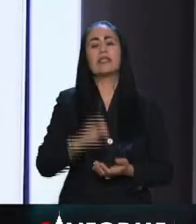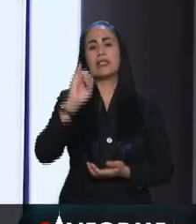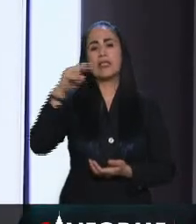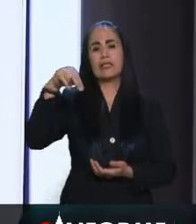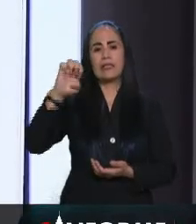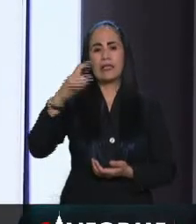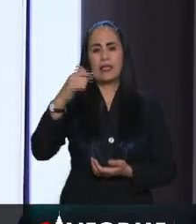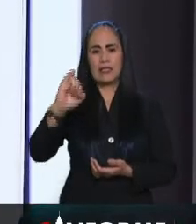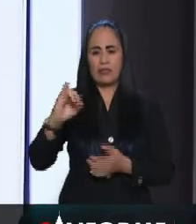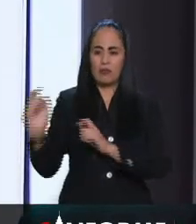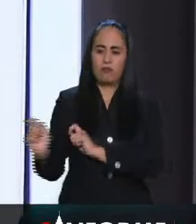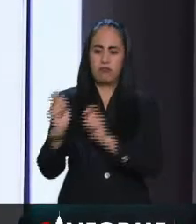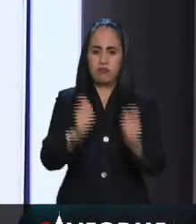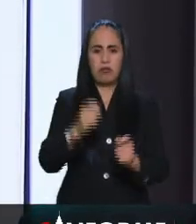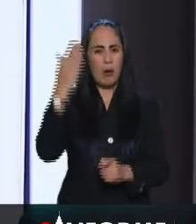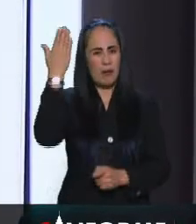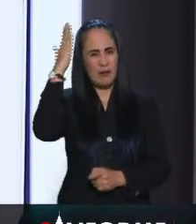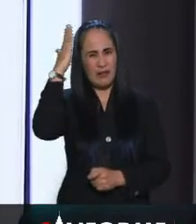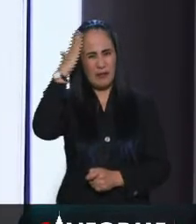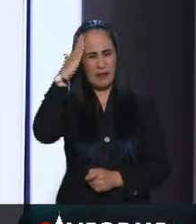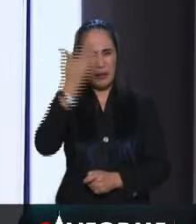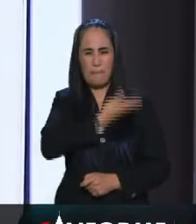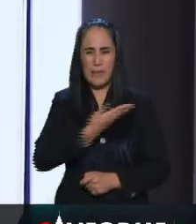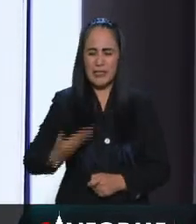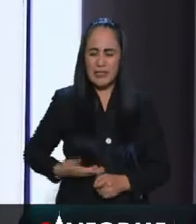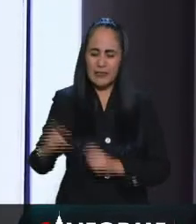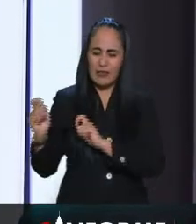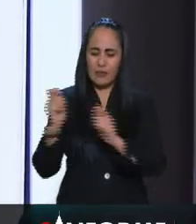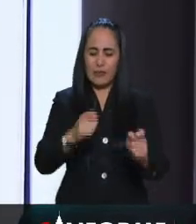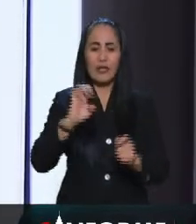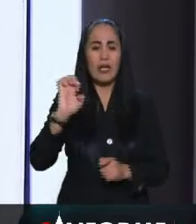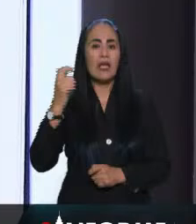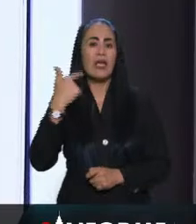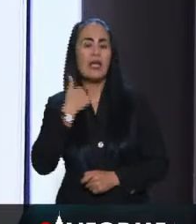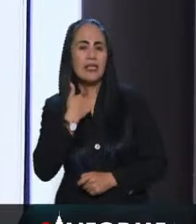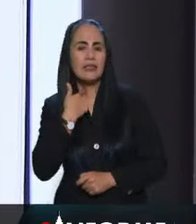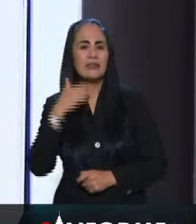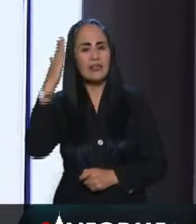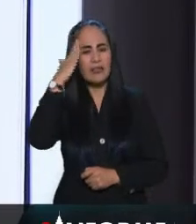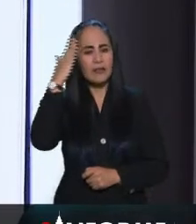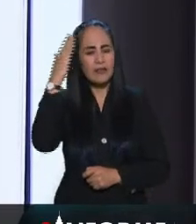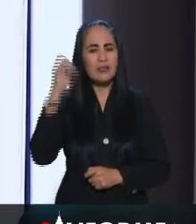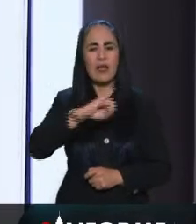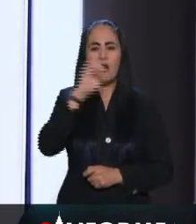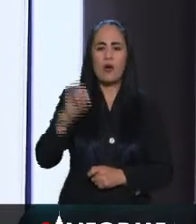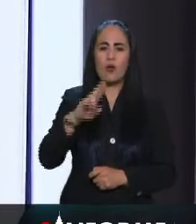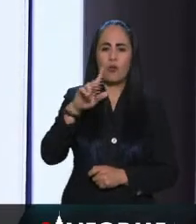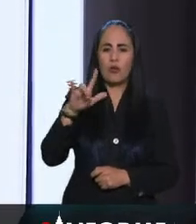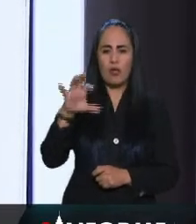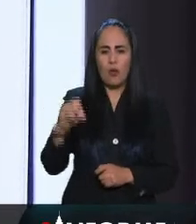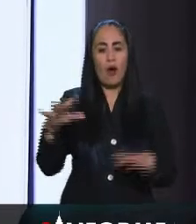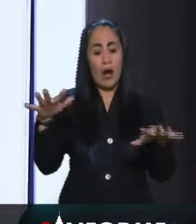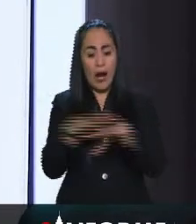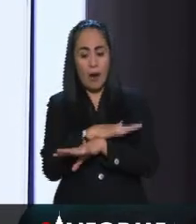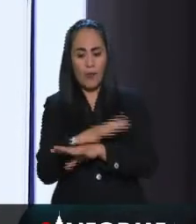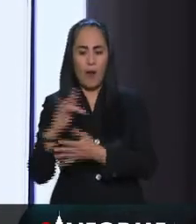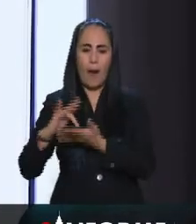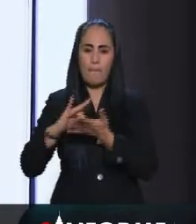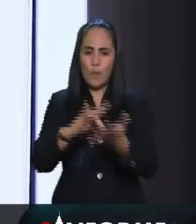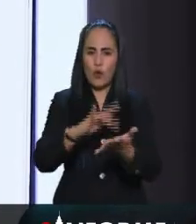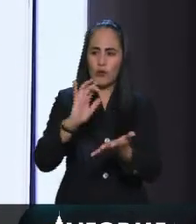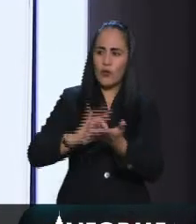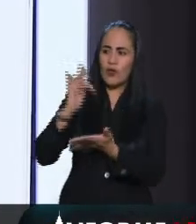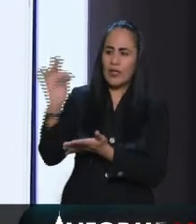Geografía y al llegar a la institución agradeció al extitular Julio Santaella por su apoyo en la transición y por supuesto le deseó